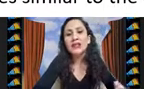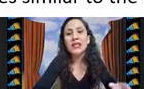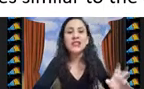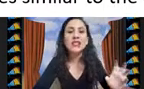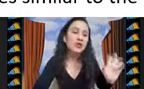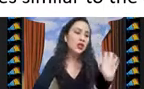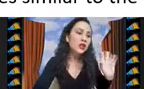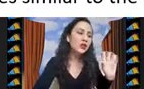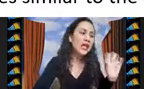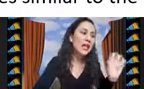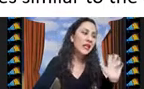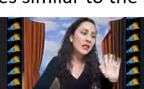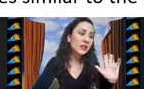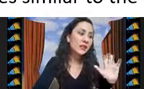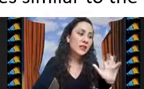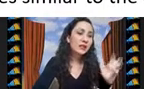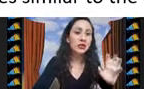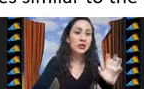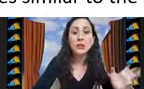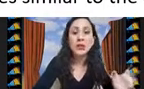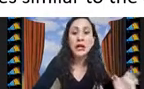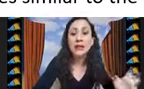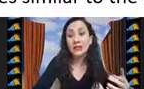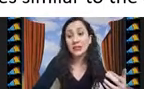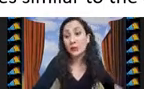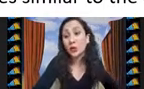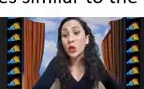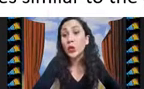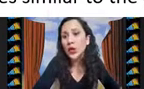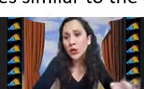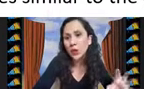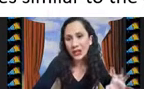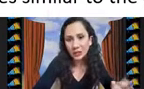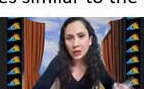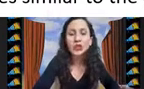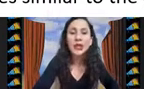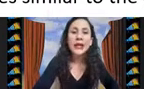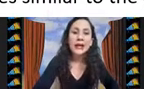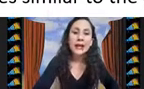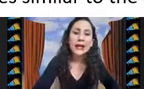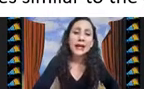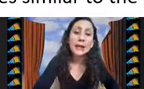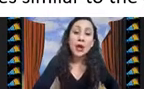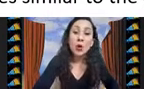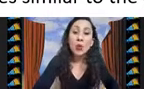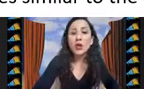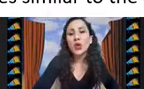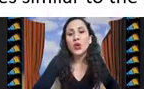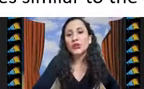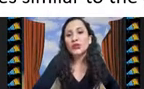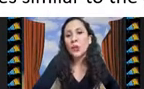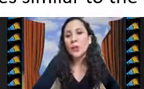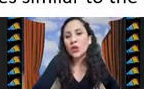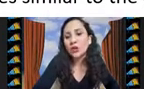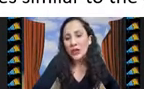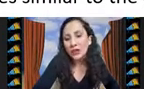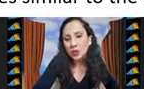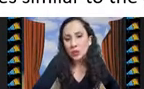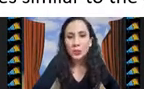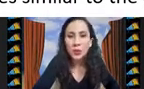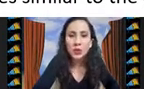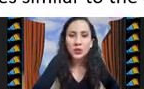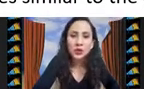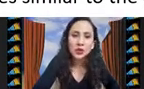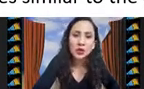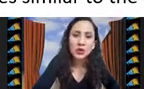problema instancias donde todas las características son similares excepto el número de objetos cuando son pocos